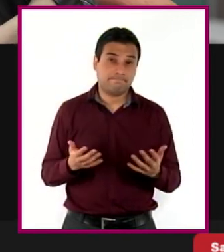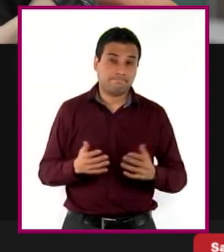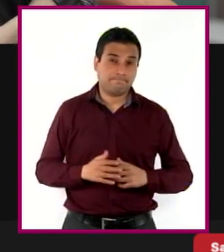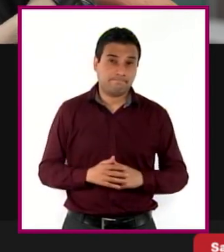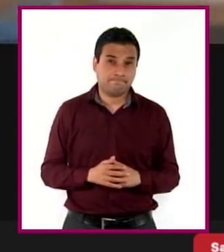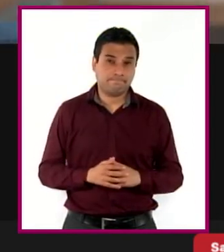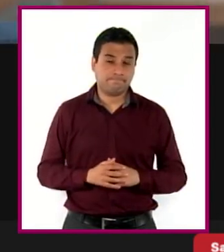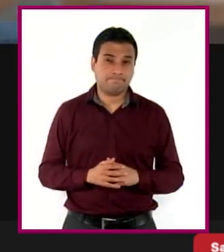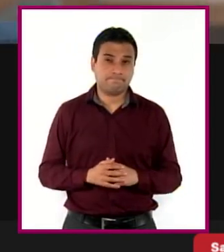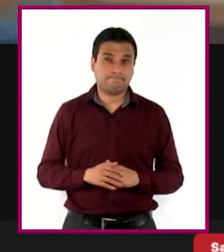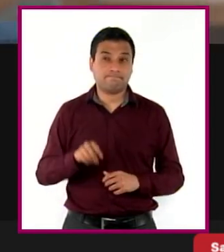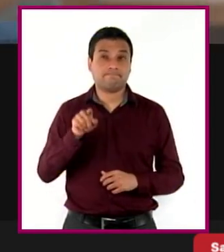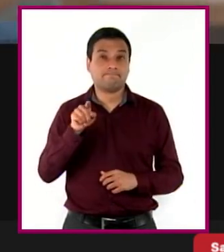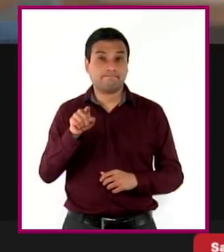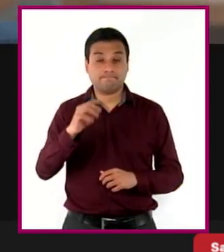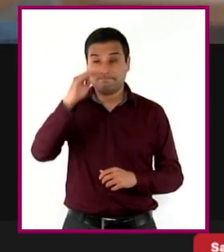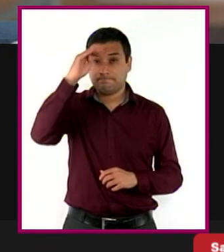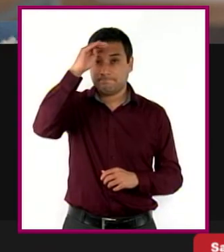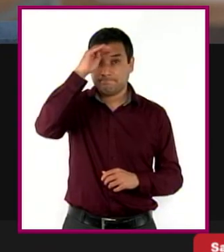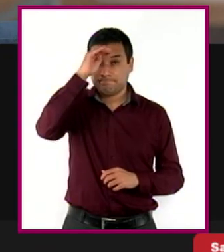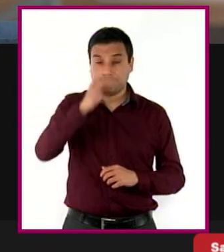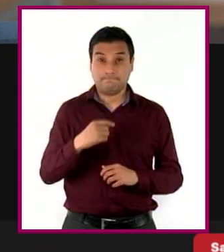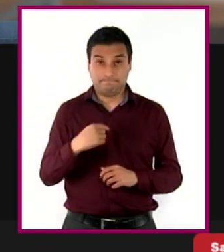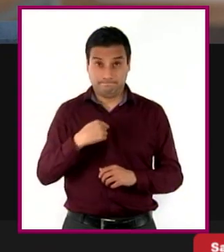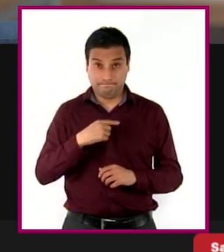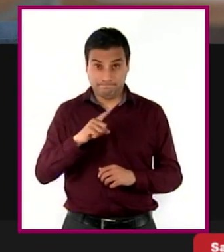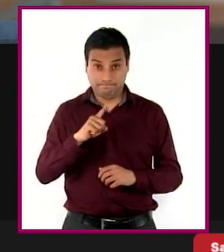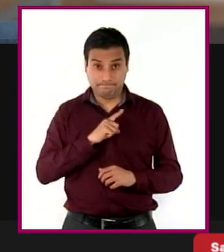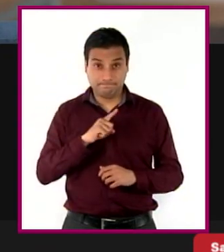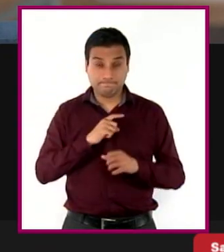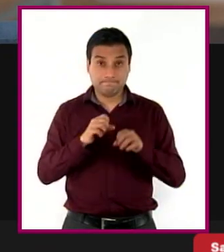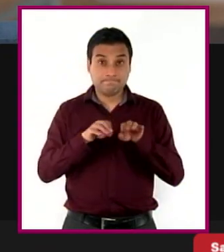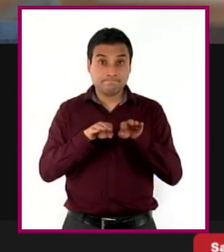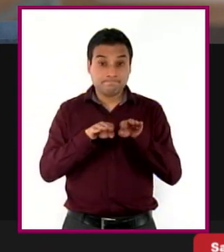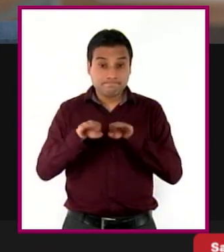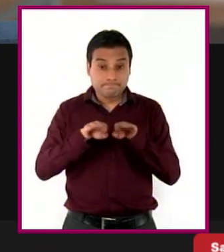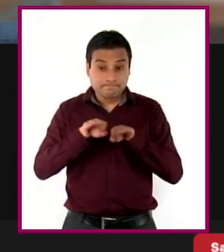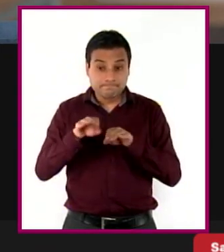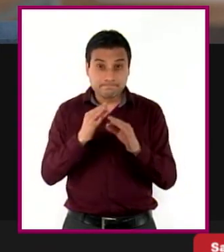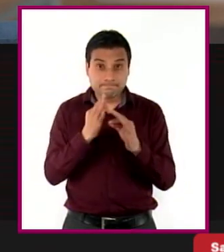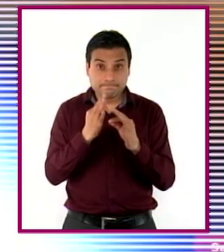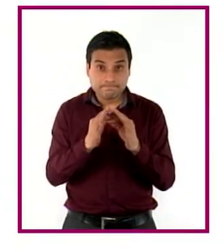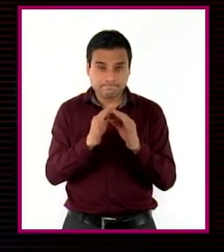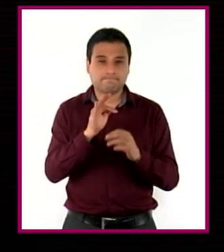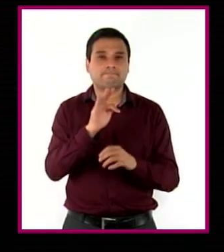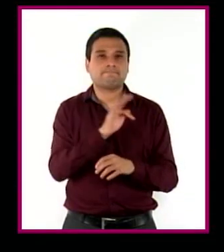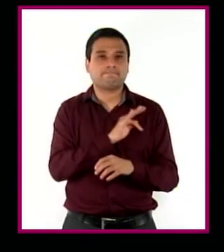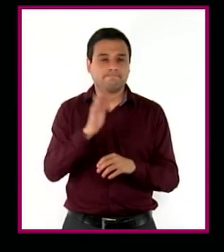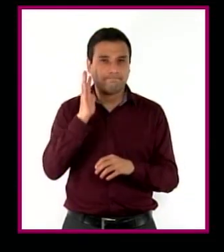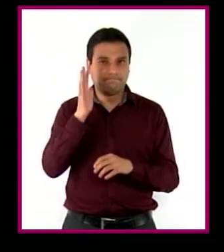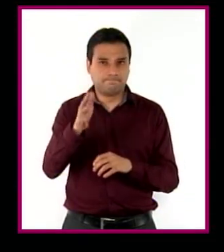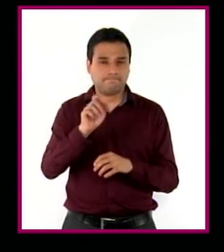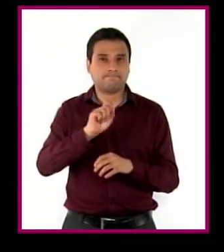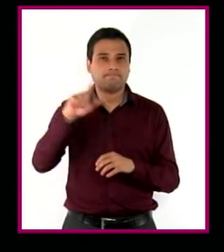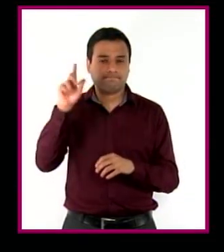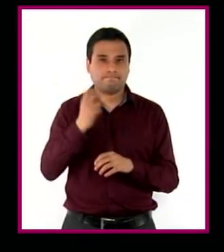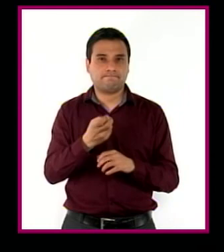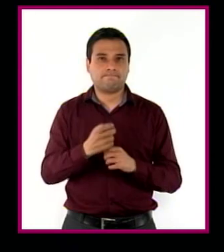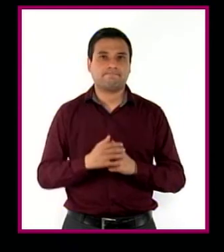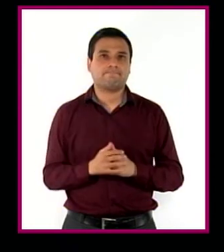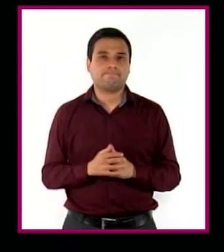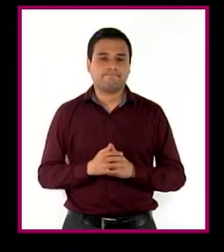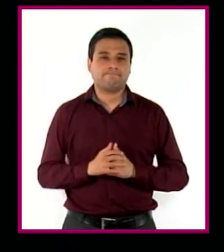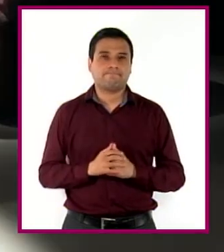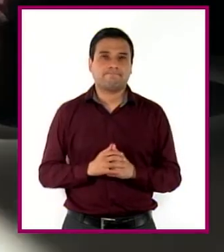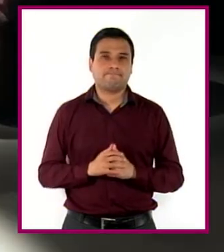con su creencia de que es el desempeño individual lo que garantiza el éxito como profesionista, aplicando así la